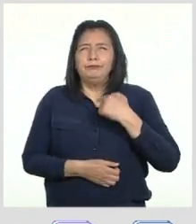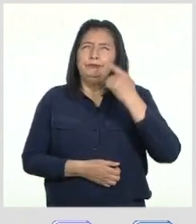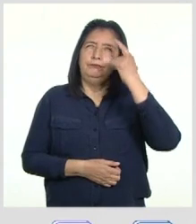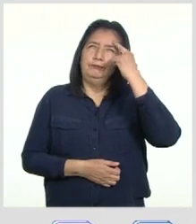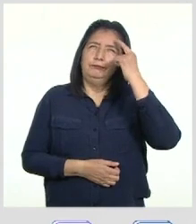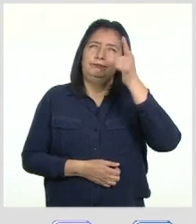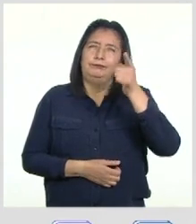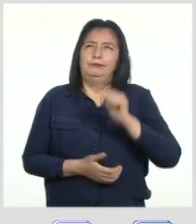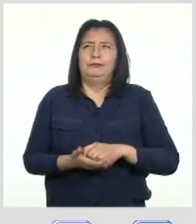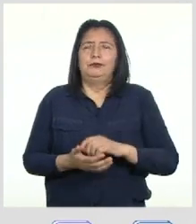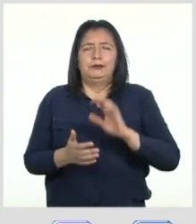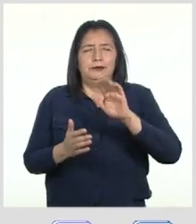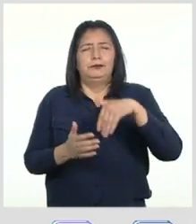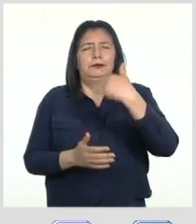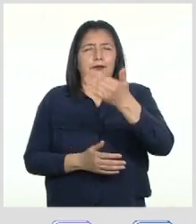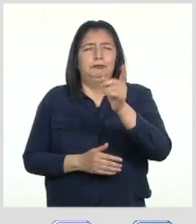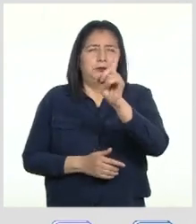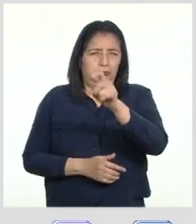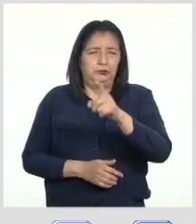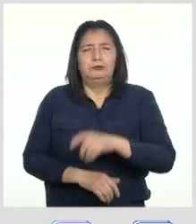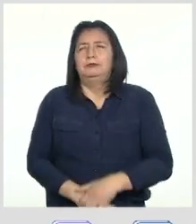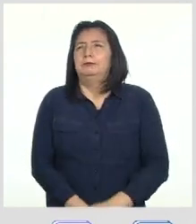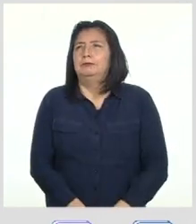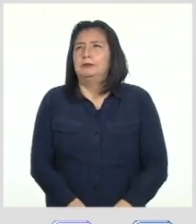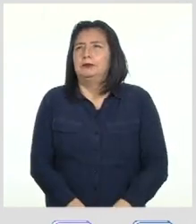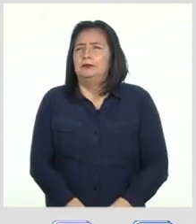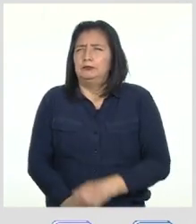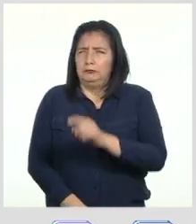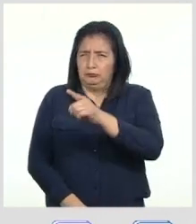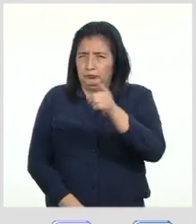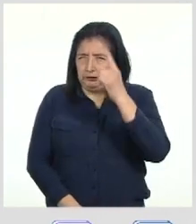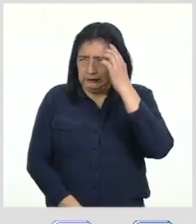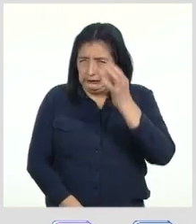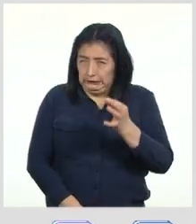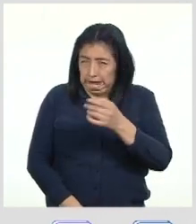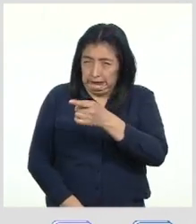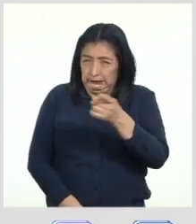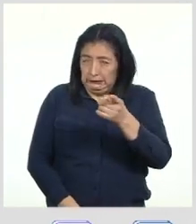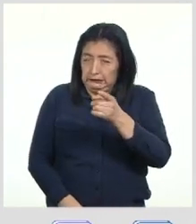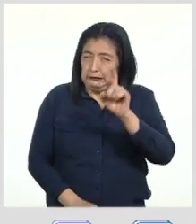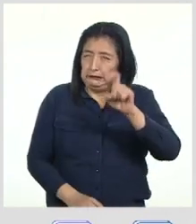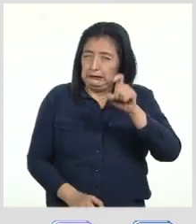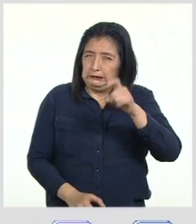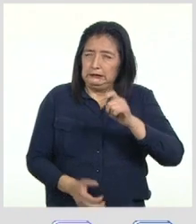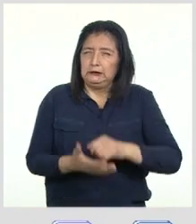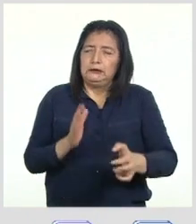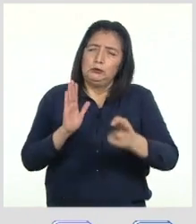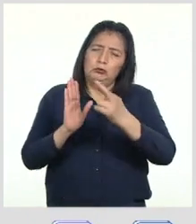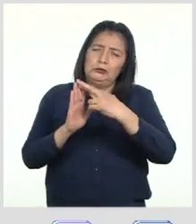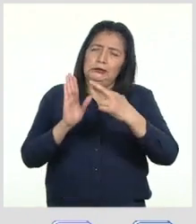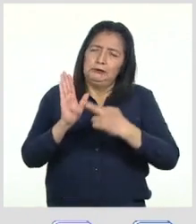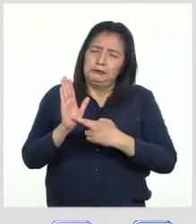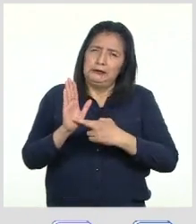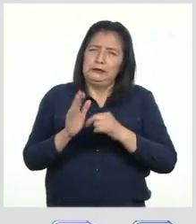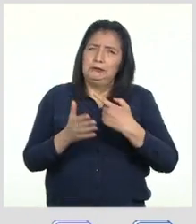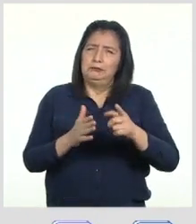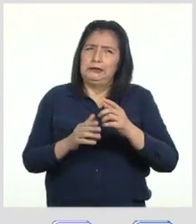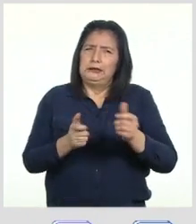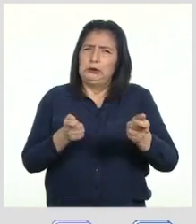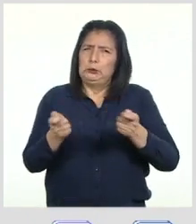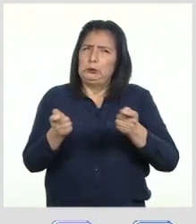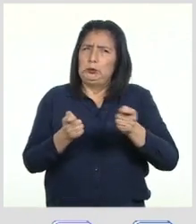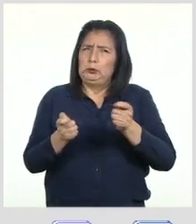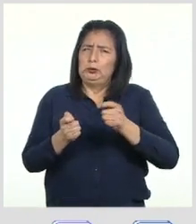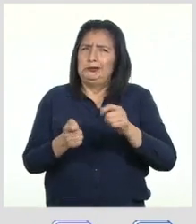plantearles la siguiente pregunta ¿Creen que debería existir algún reglamento para controlar las